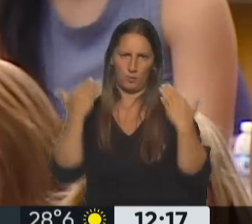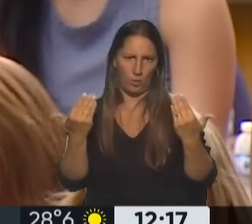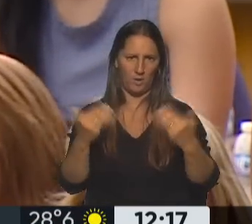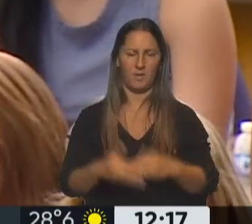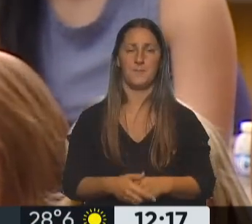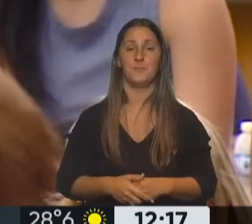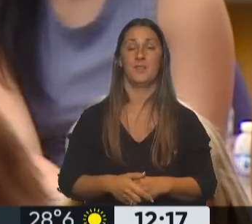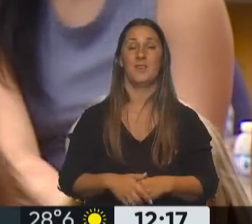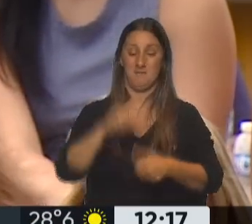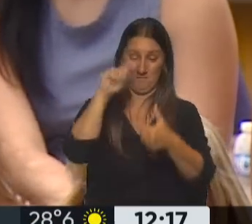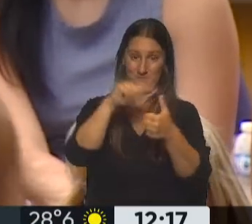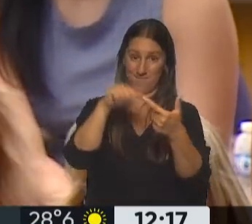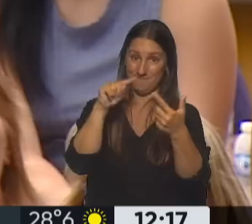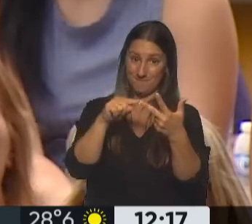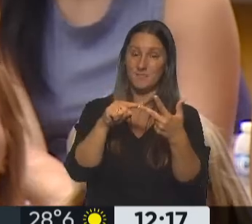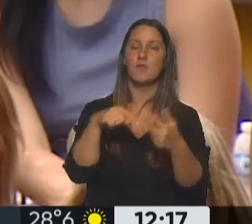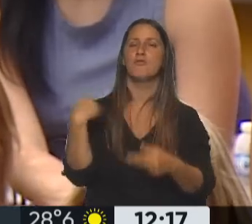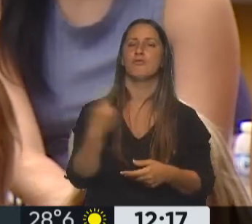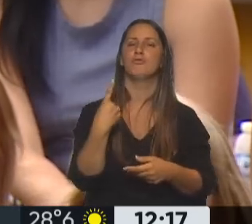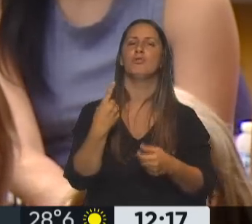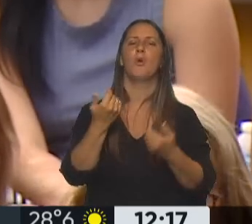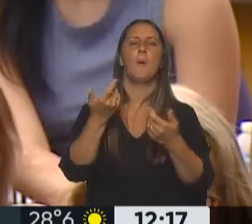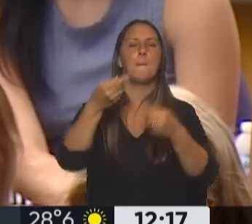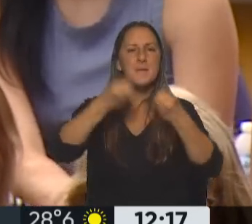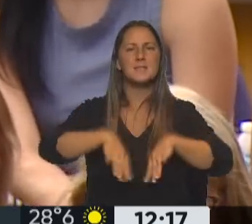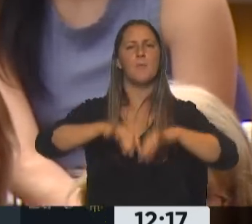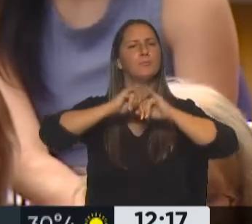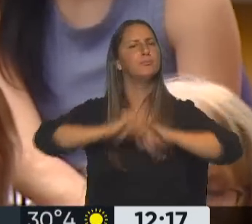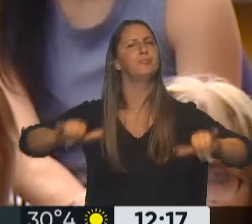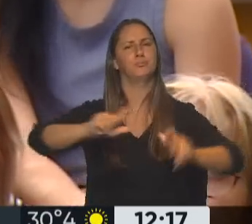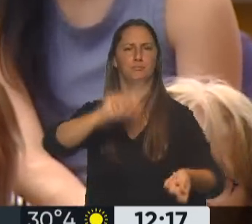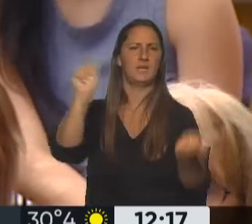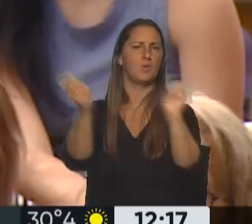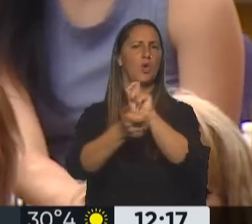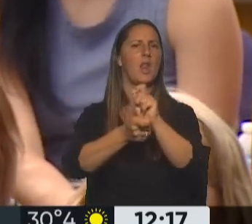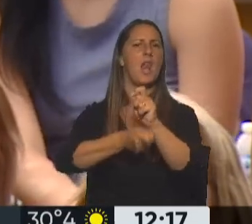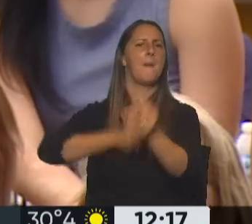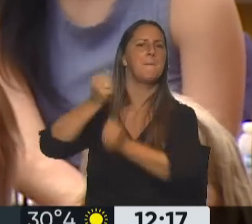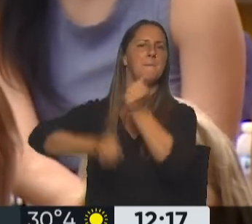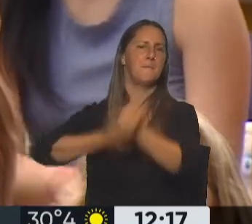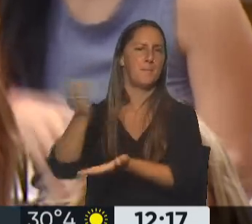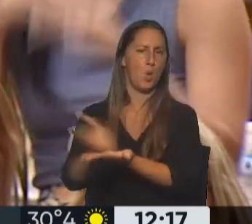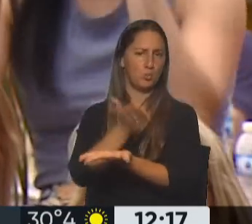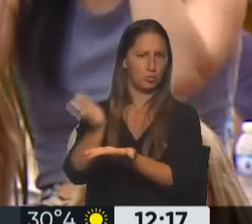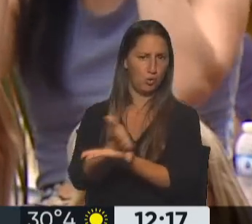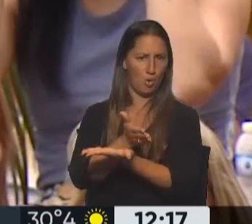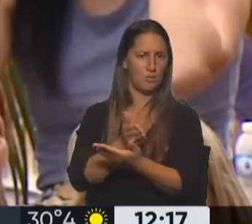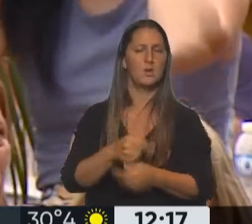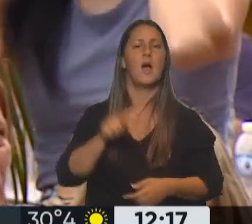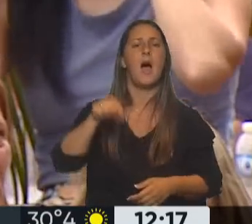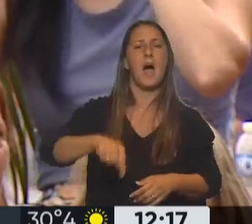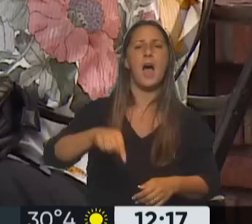Para eso, vamos a impulsar una profunda transformación productiva. Vamos a